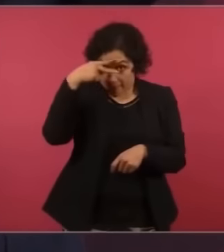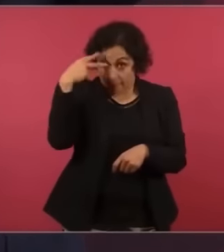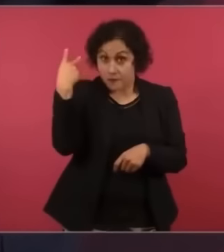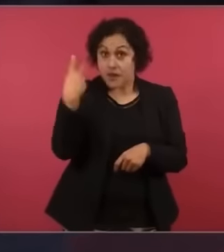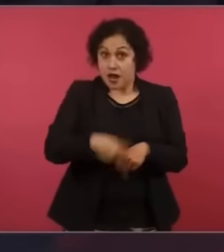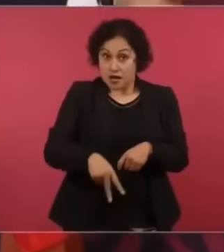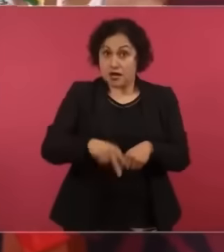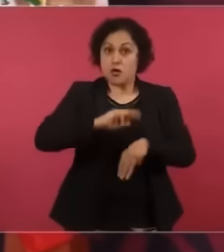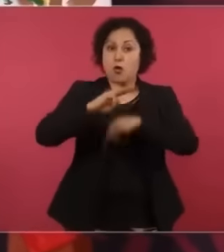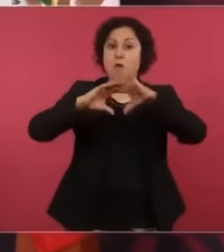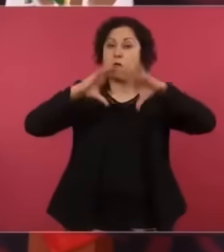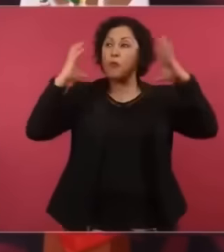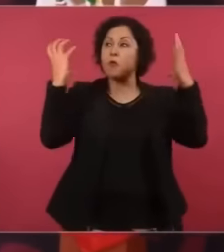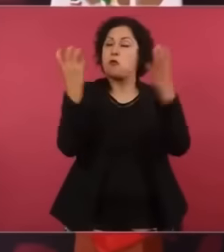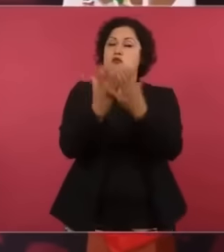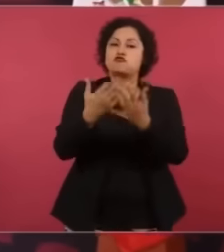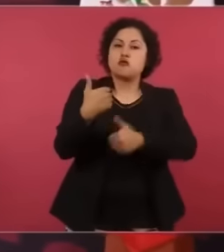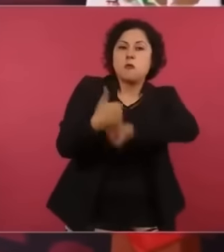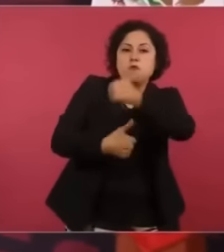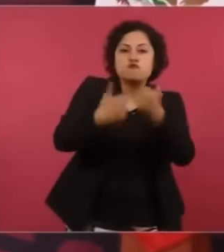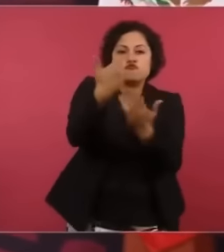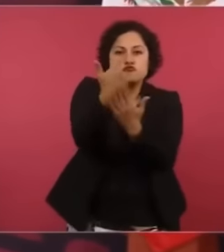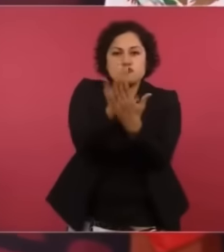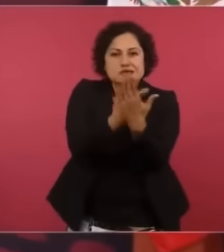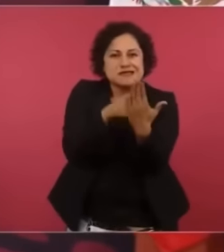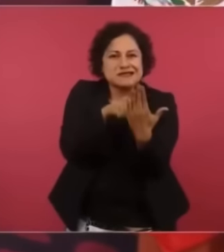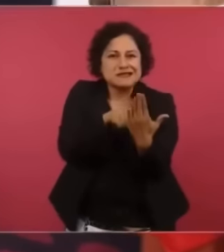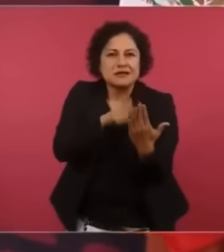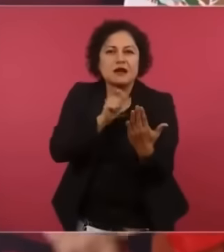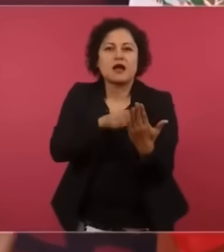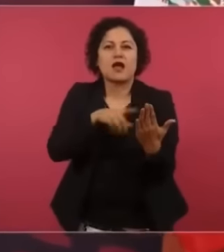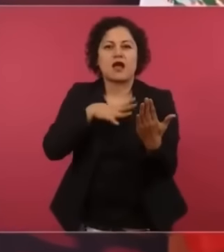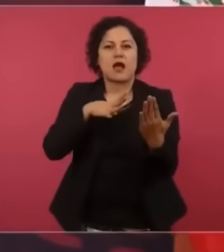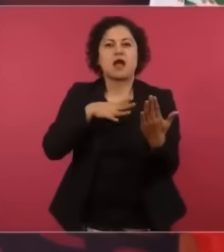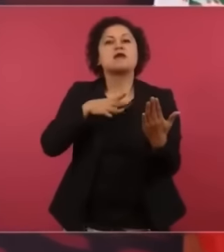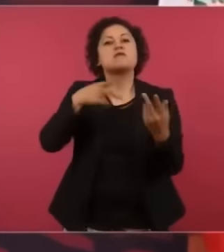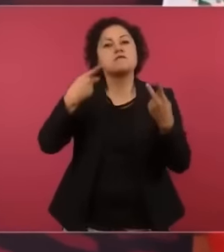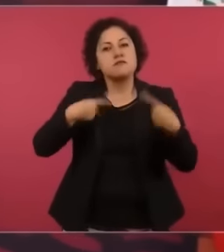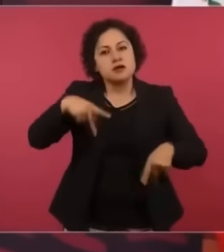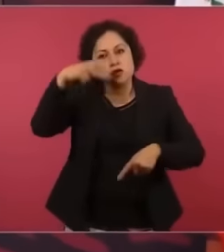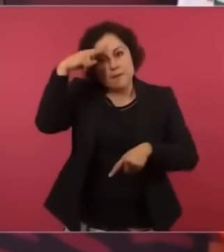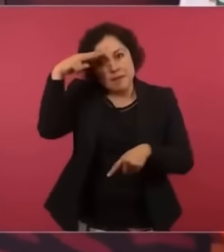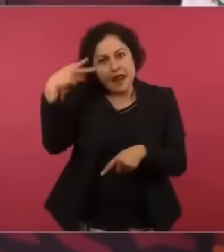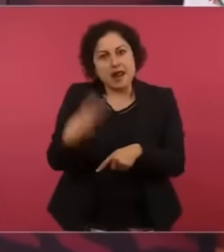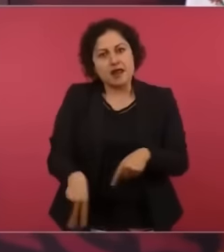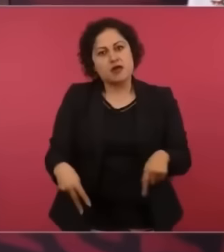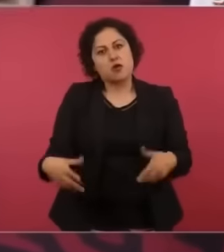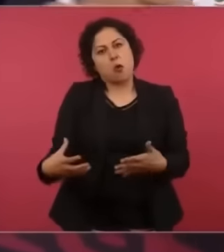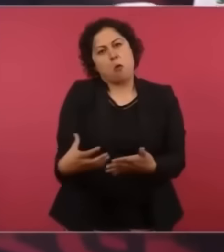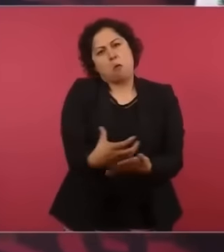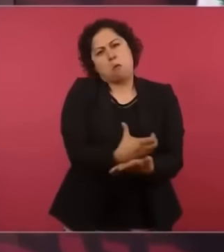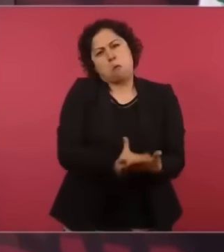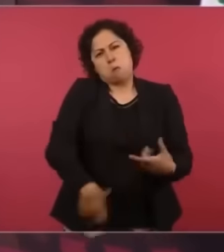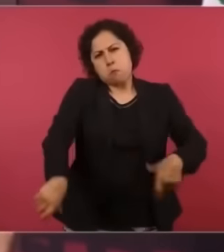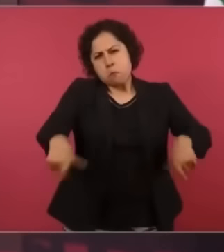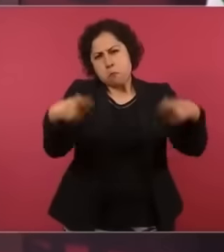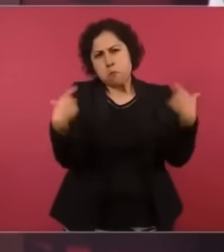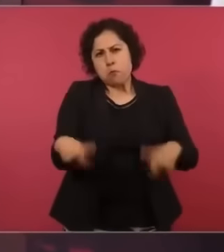ricos del mundo en ese periodo. Y al mismo tiempo